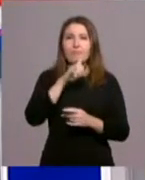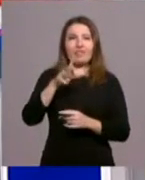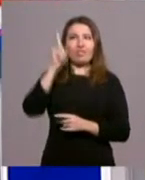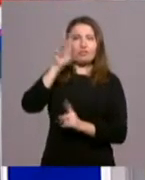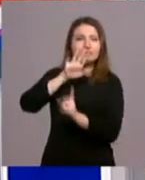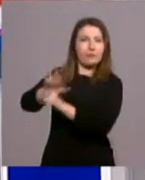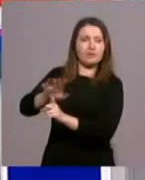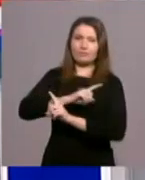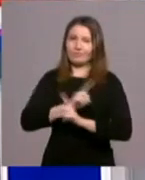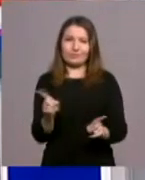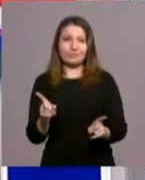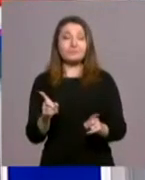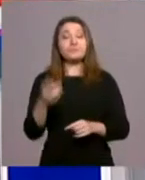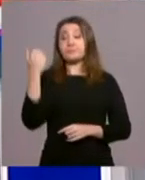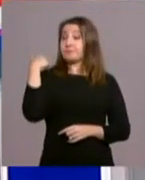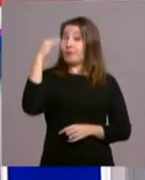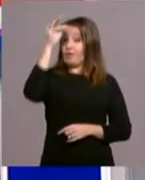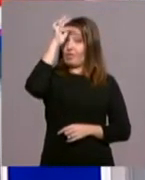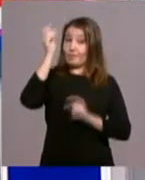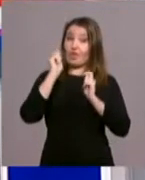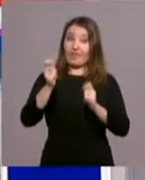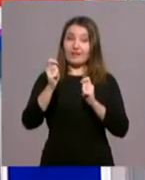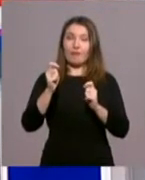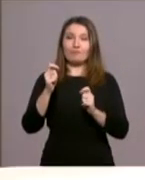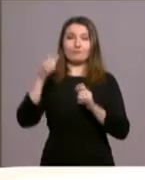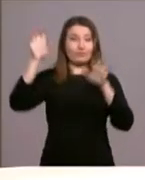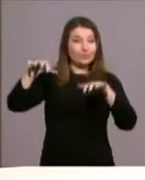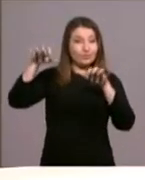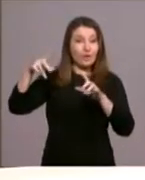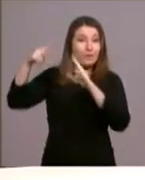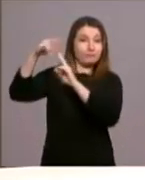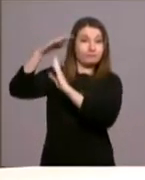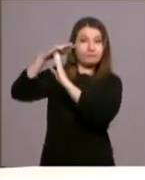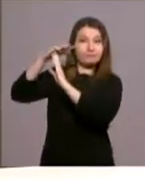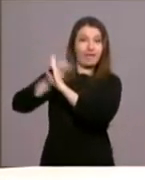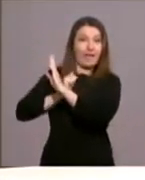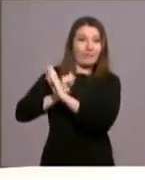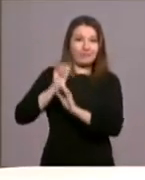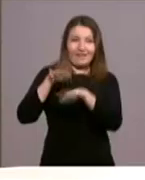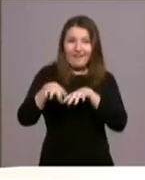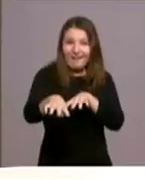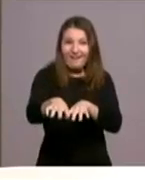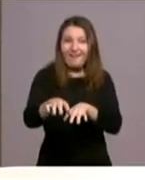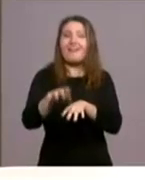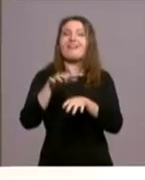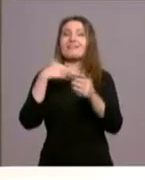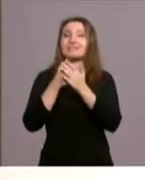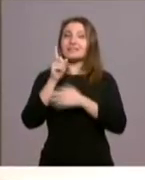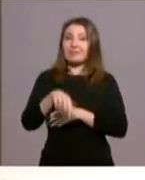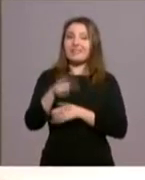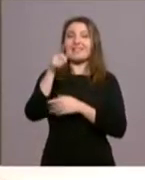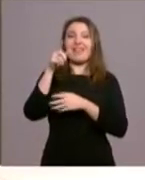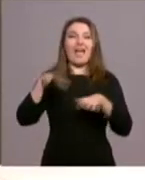pasado domingo celebramos el Domingo de Ramos, la lluvia dio una pequeña tregua a muchas procesiones. Vimos salir de la Almudena a la